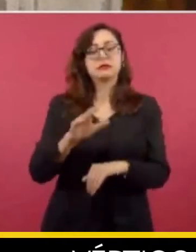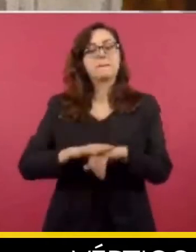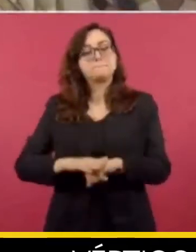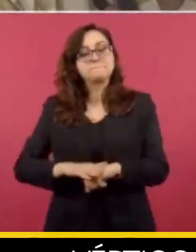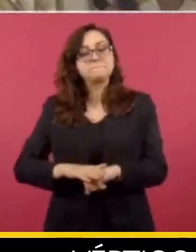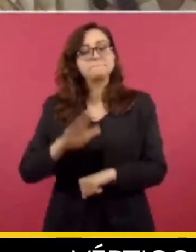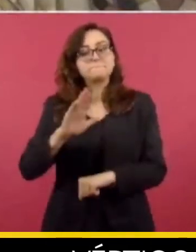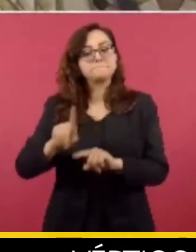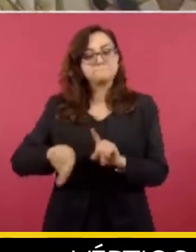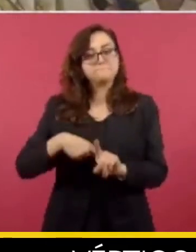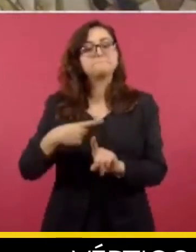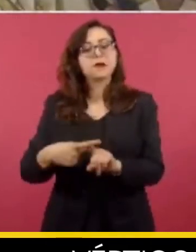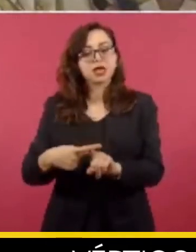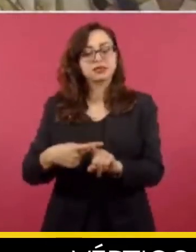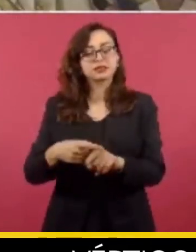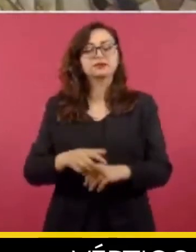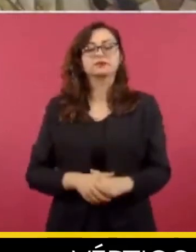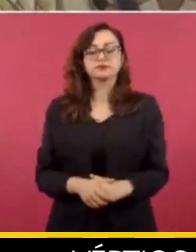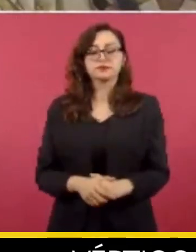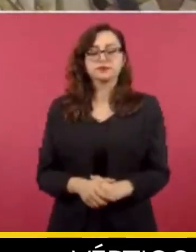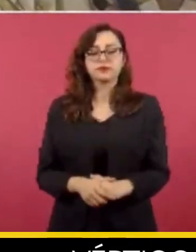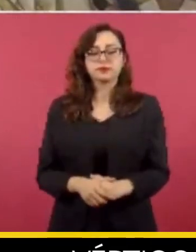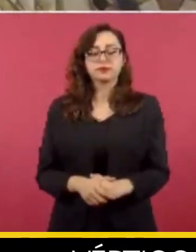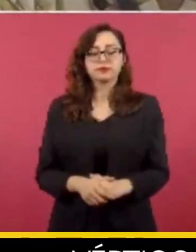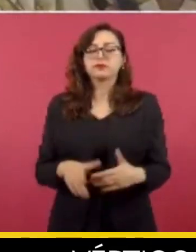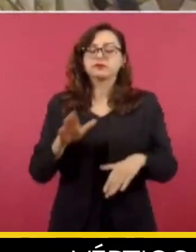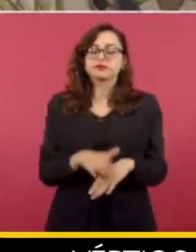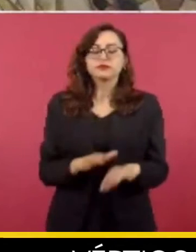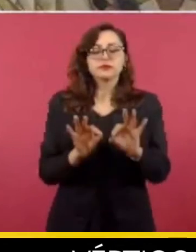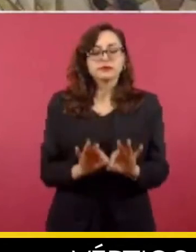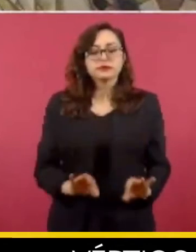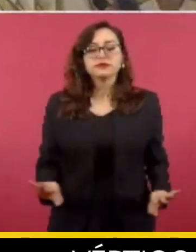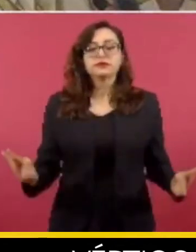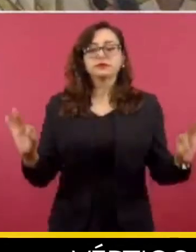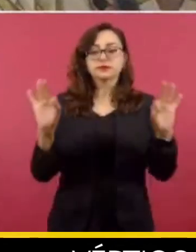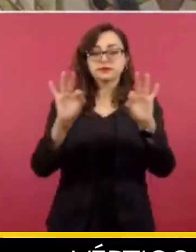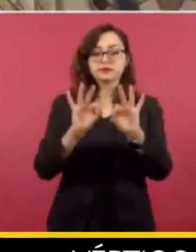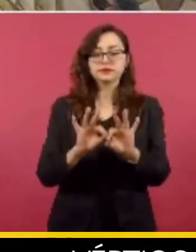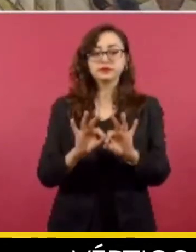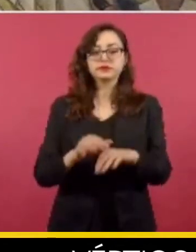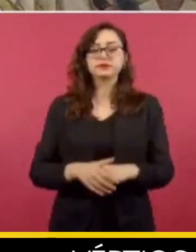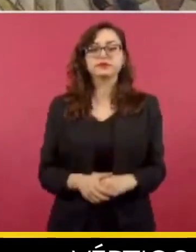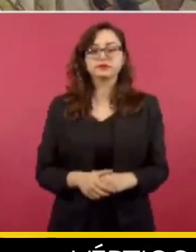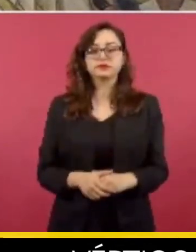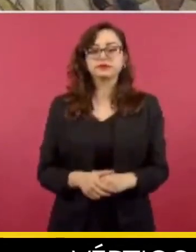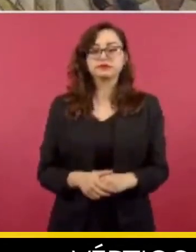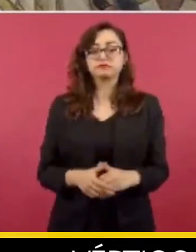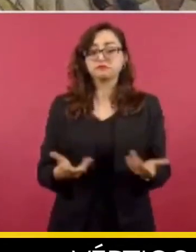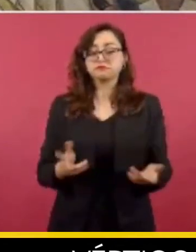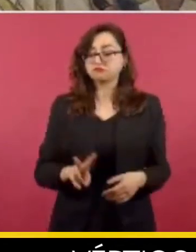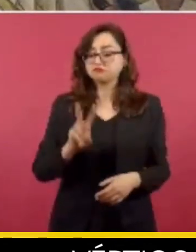de la pandemia. Y lo más importante, es que sin